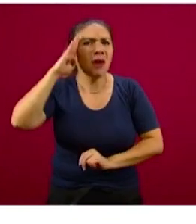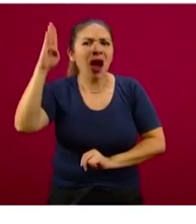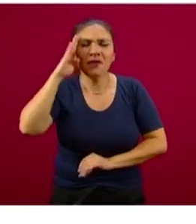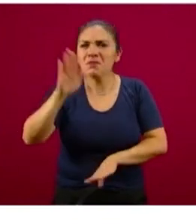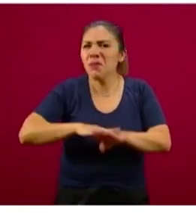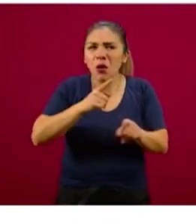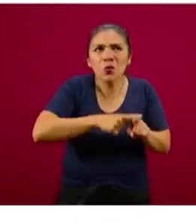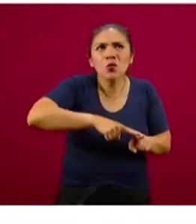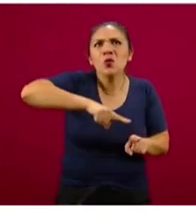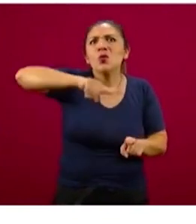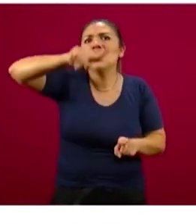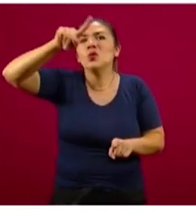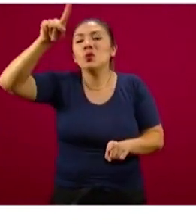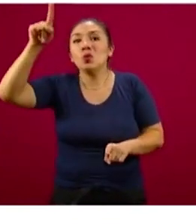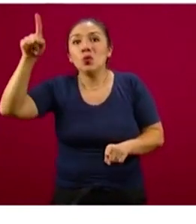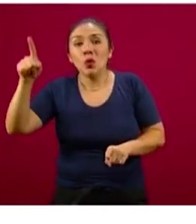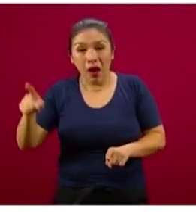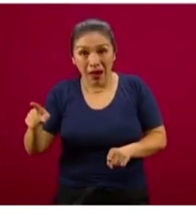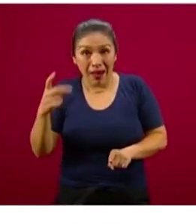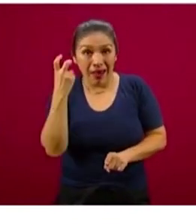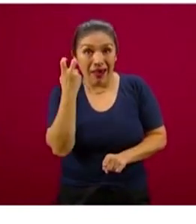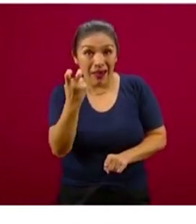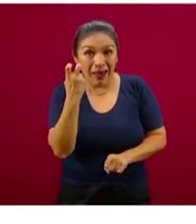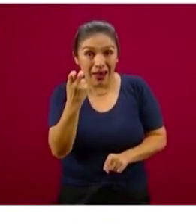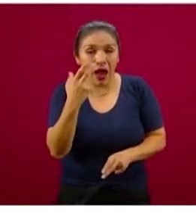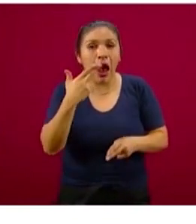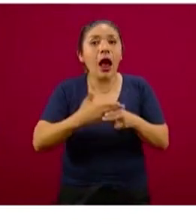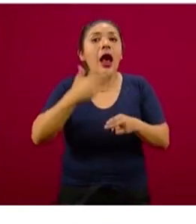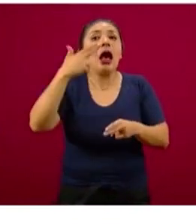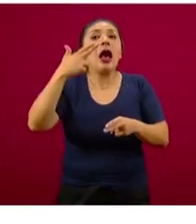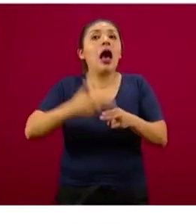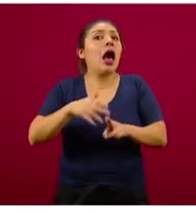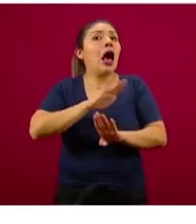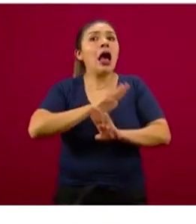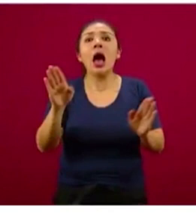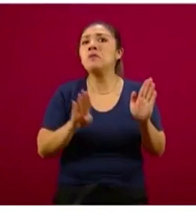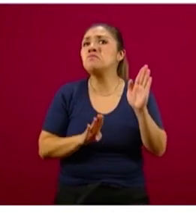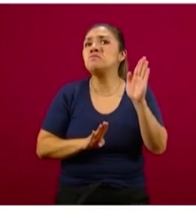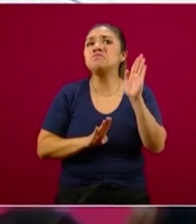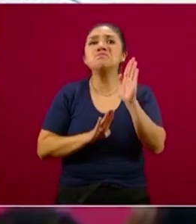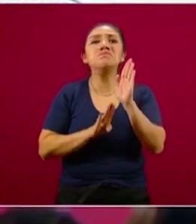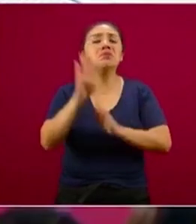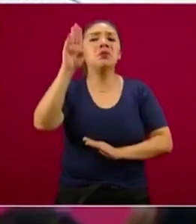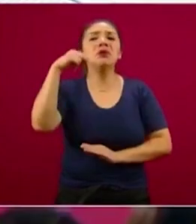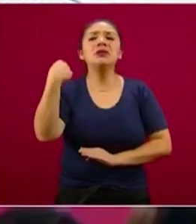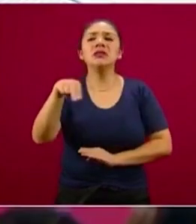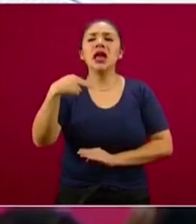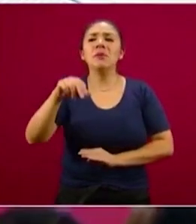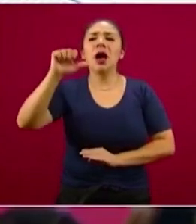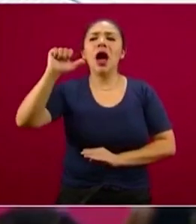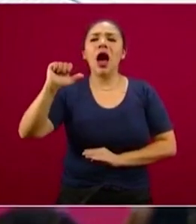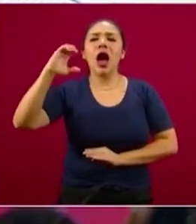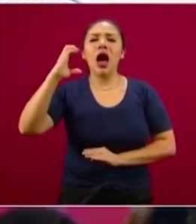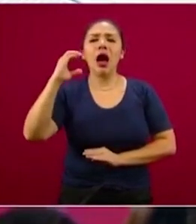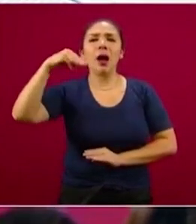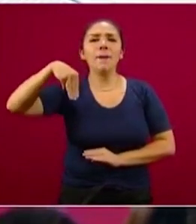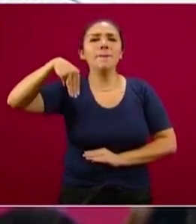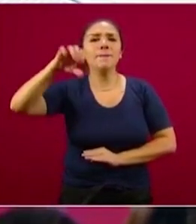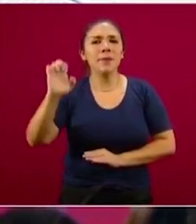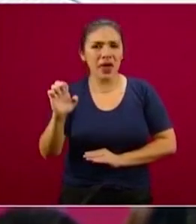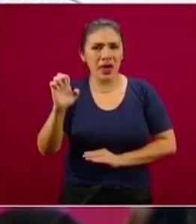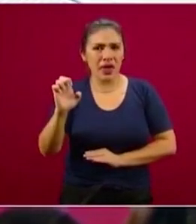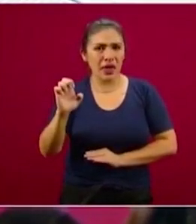más contagios hasta que se alcanza un punto crítico que se llama ACME o